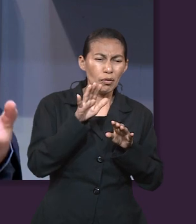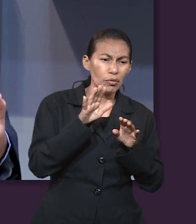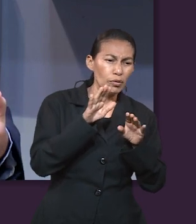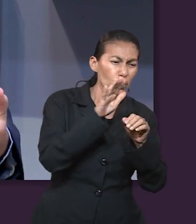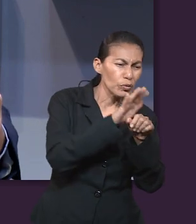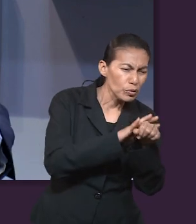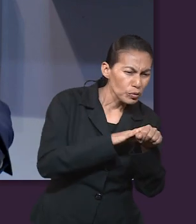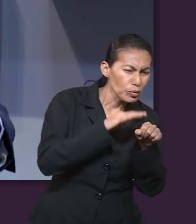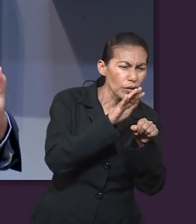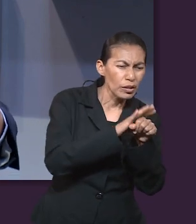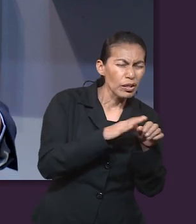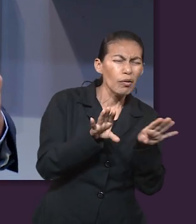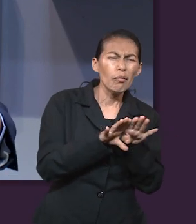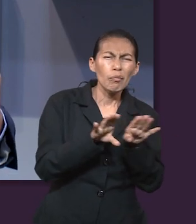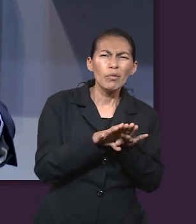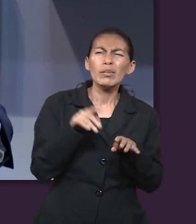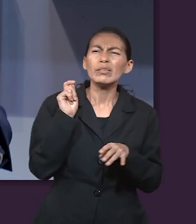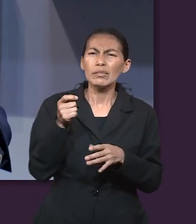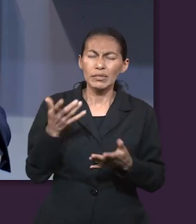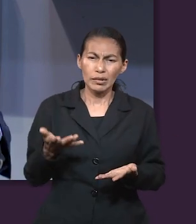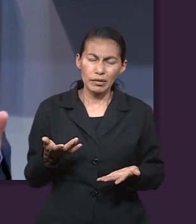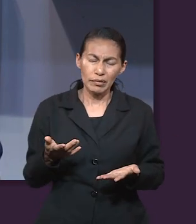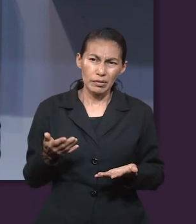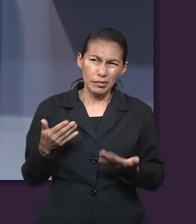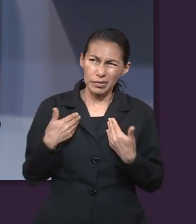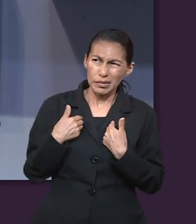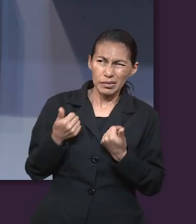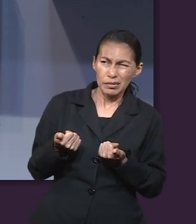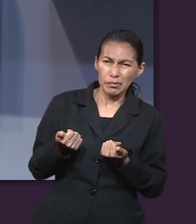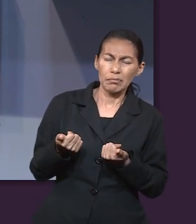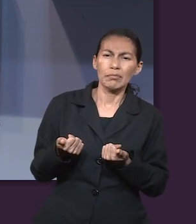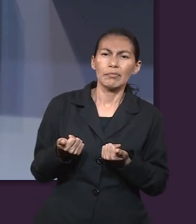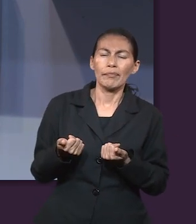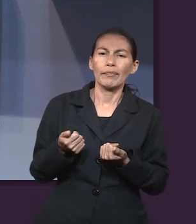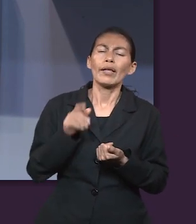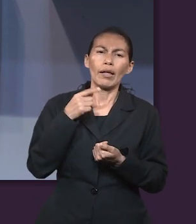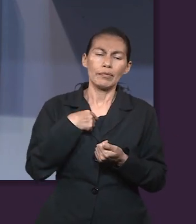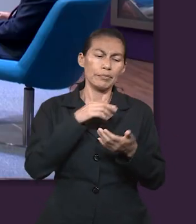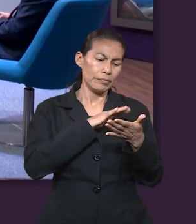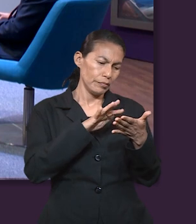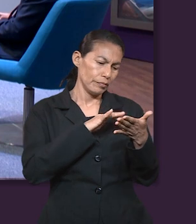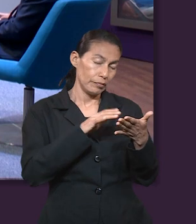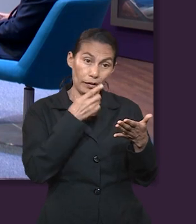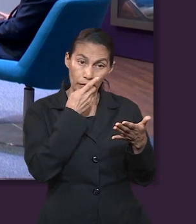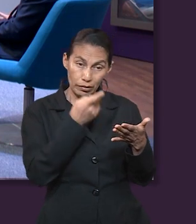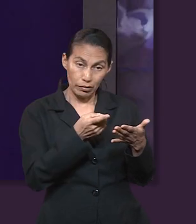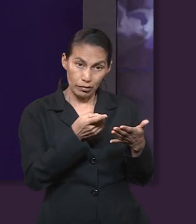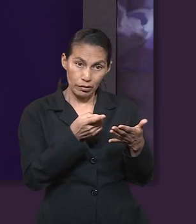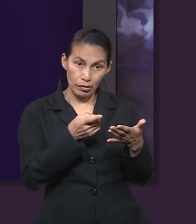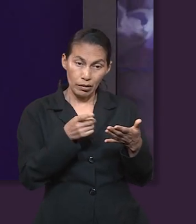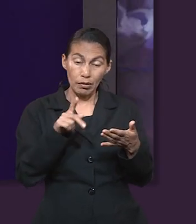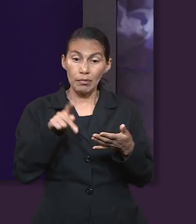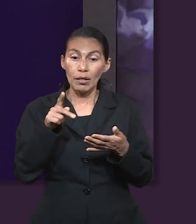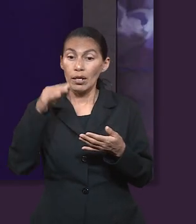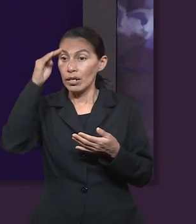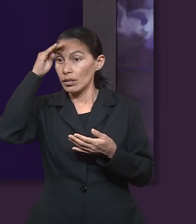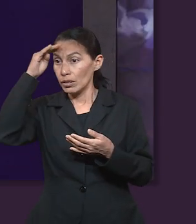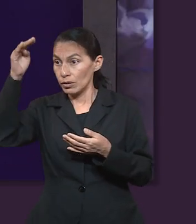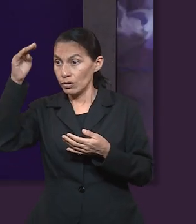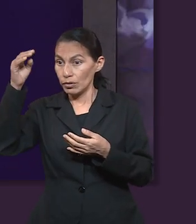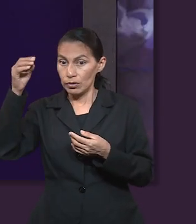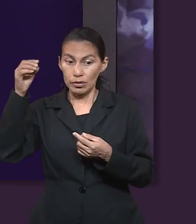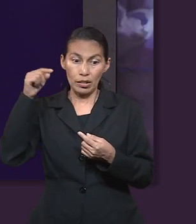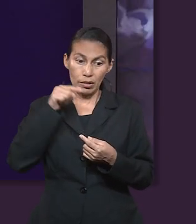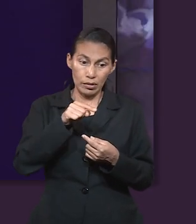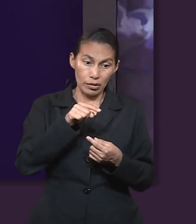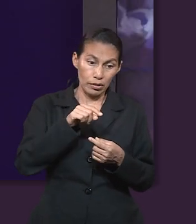consuelo de Dios y sin ser tan conscientes de ello? Ok. Lo voy a leer. Dice así. Pero ahora sí